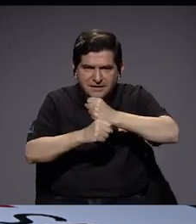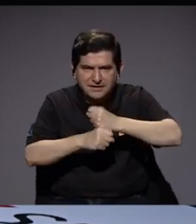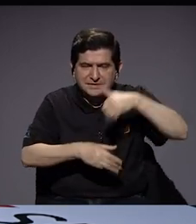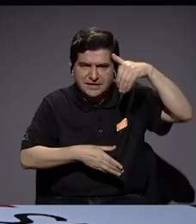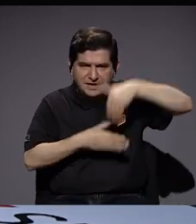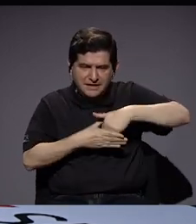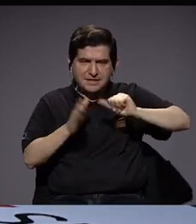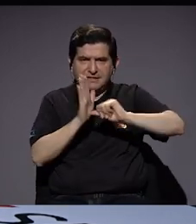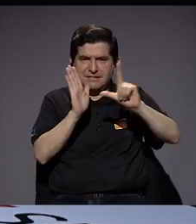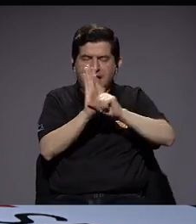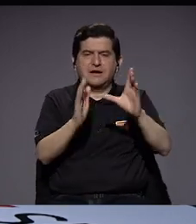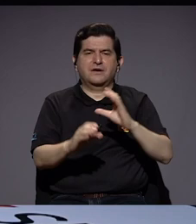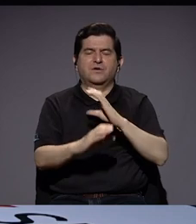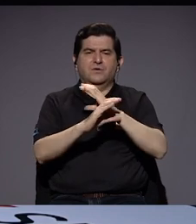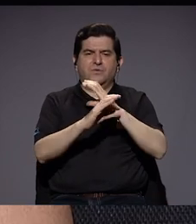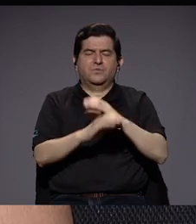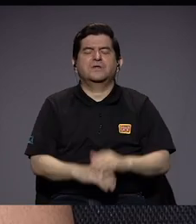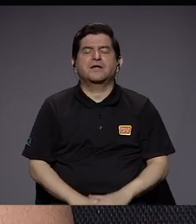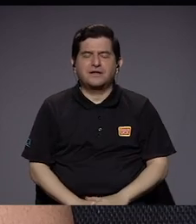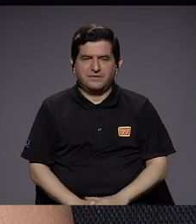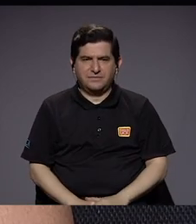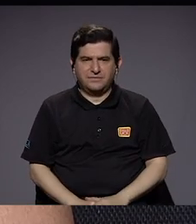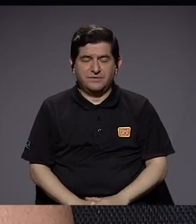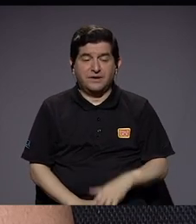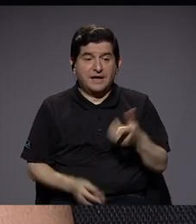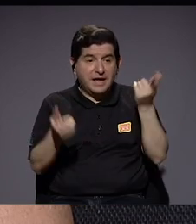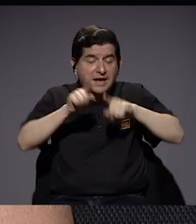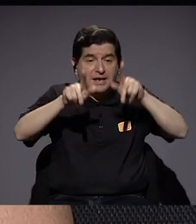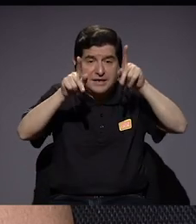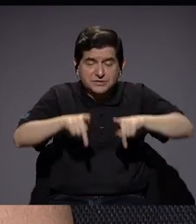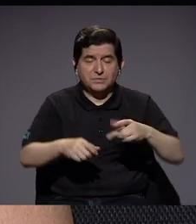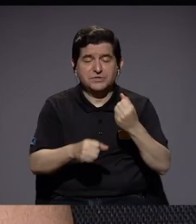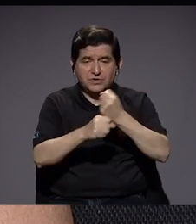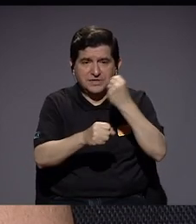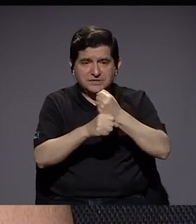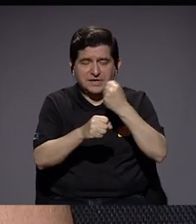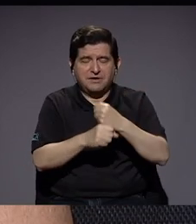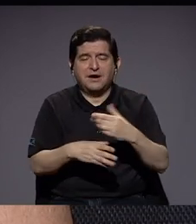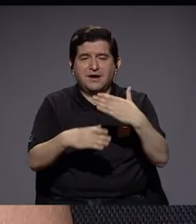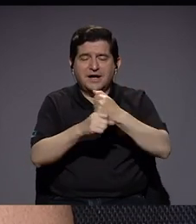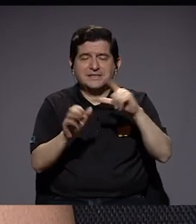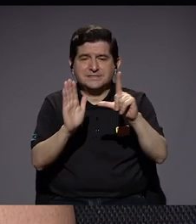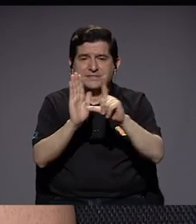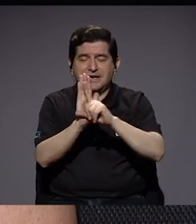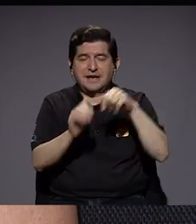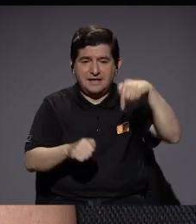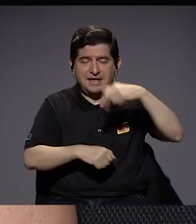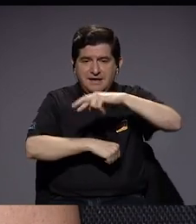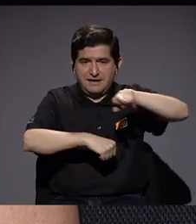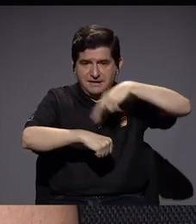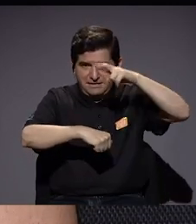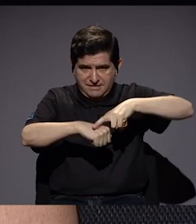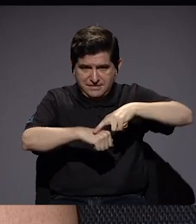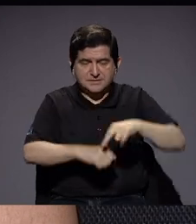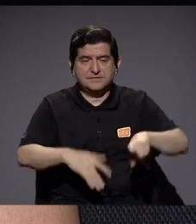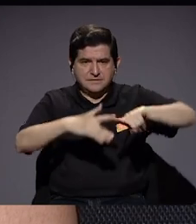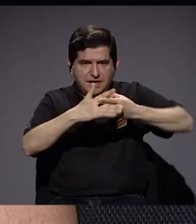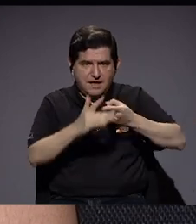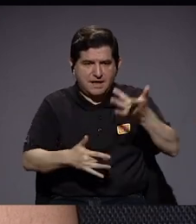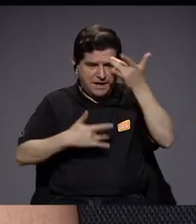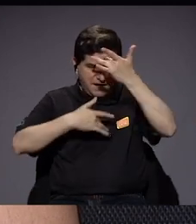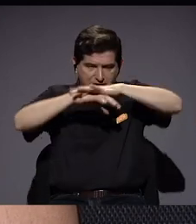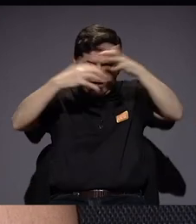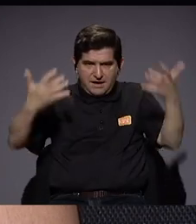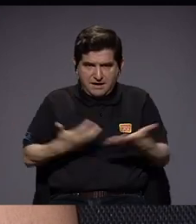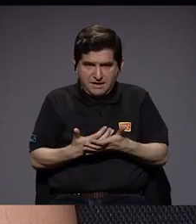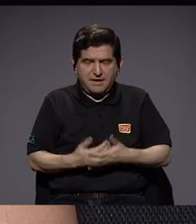desde lo interno de la Asamblea por cuidar, a la razón de ser de quienes están haciendo leyes en nuestra República. Sí, desde el inicio de la pandemia,